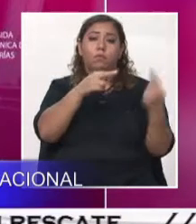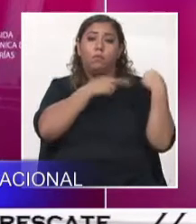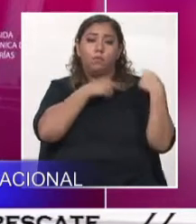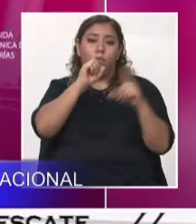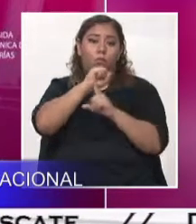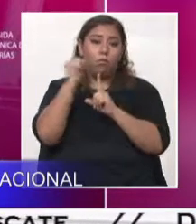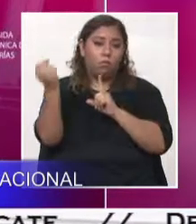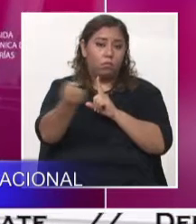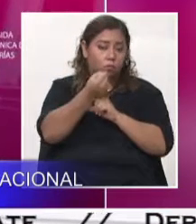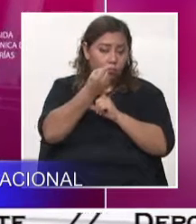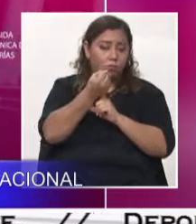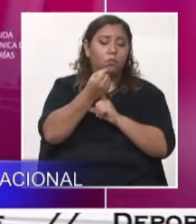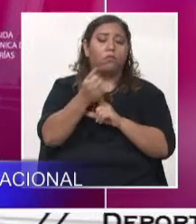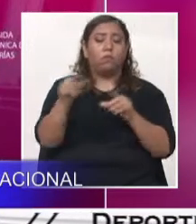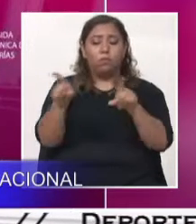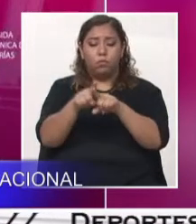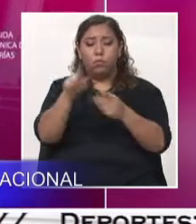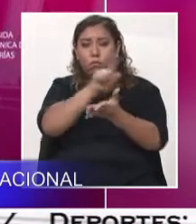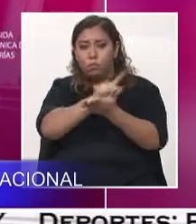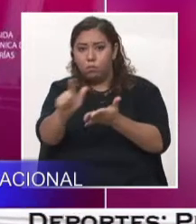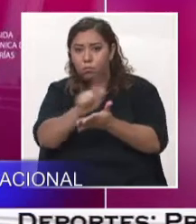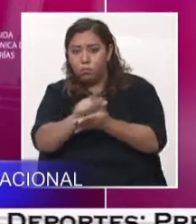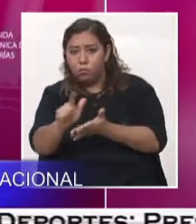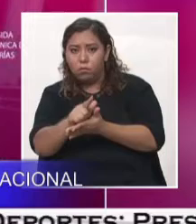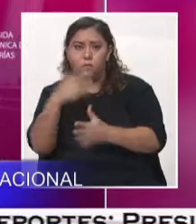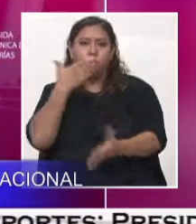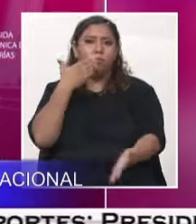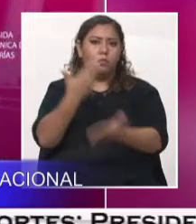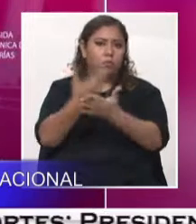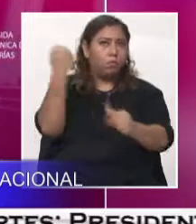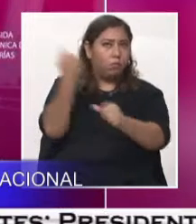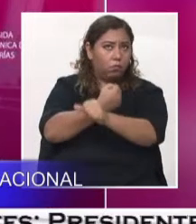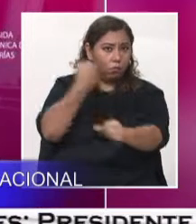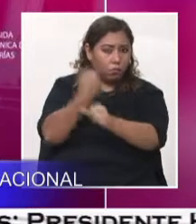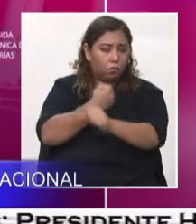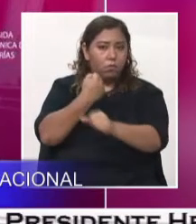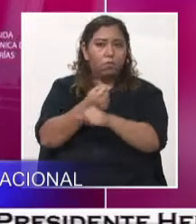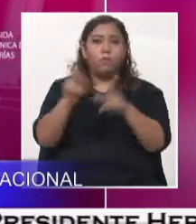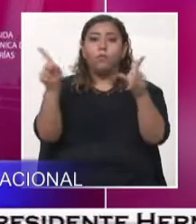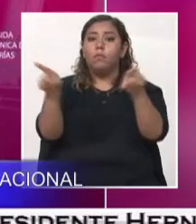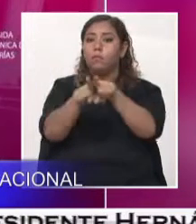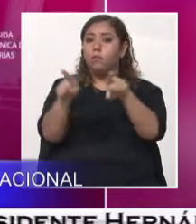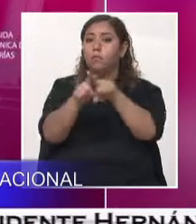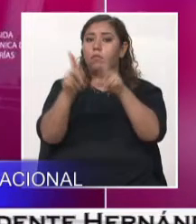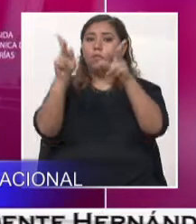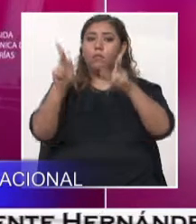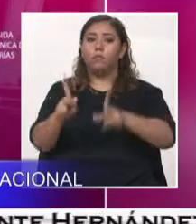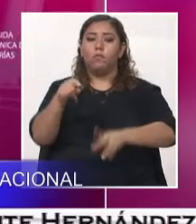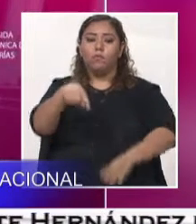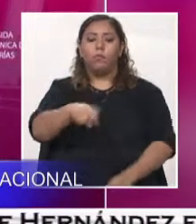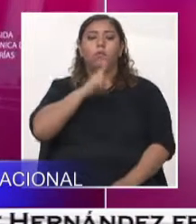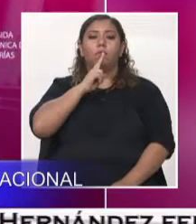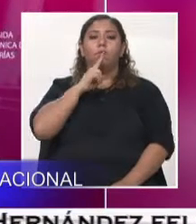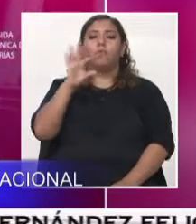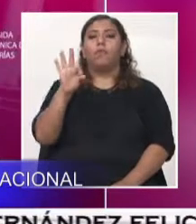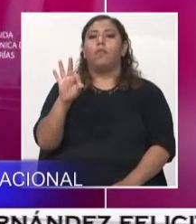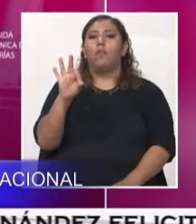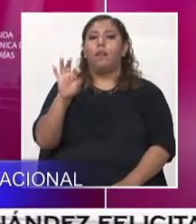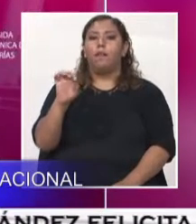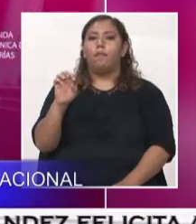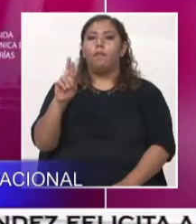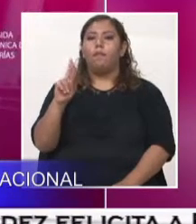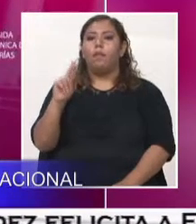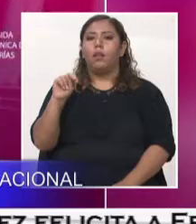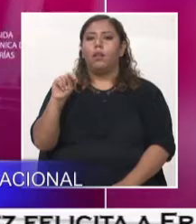e higiene ocupacional, sobre las buenas prácticas. También conferencistas nacionales como don Fernando Erazo nos va a hablar lo que es la